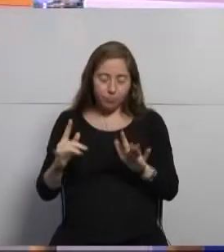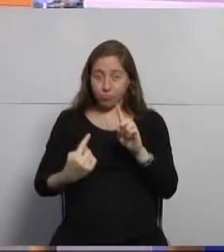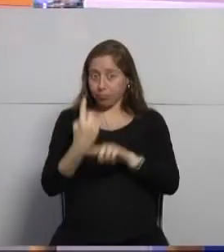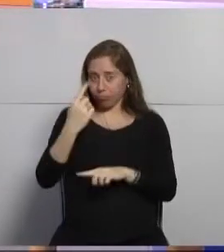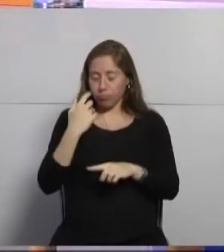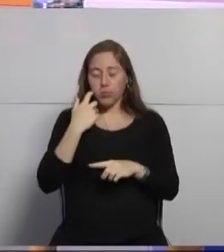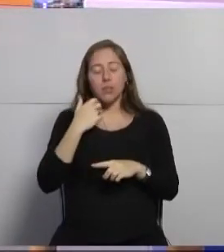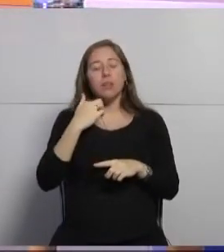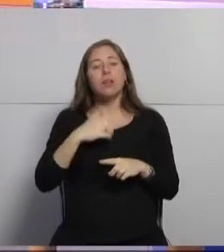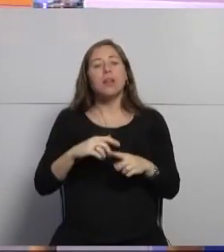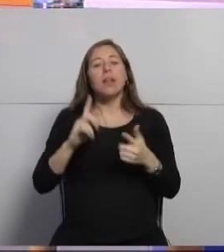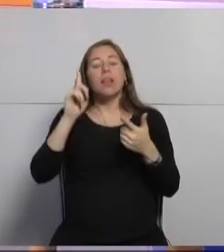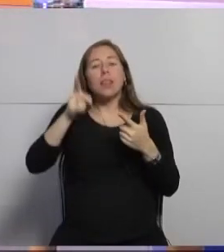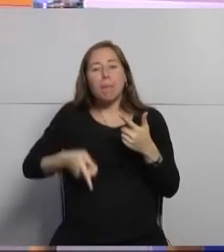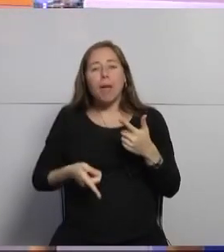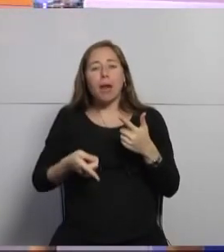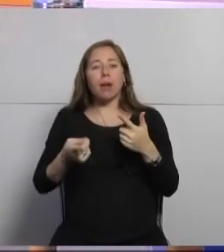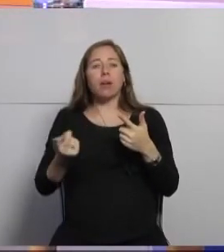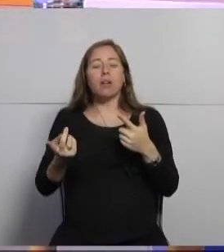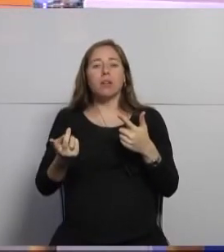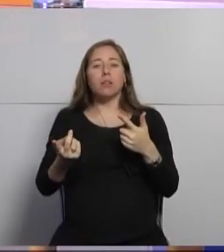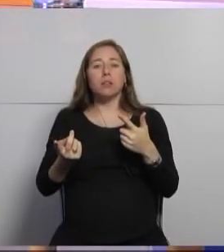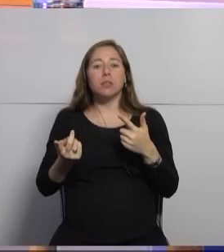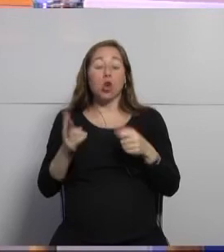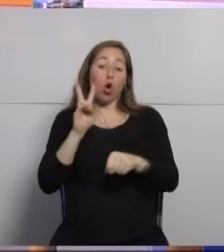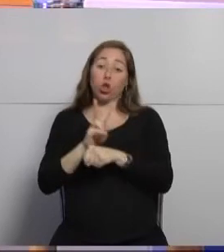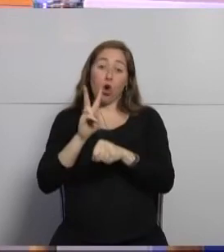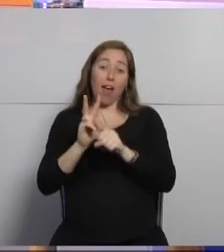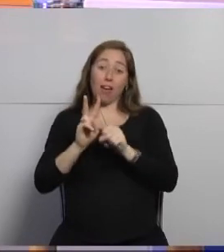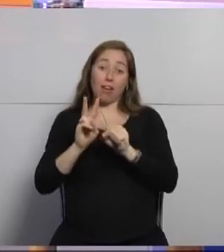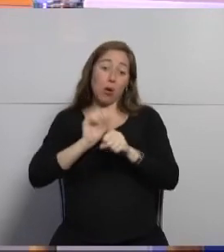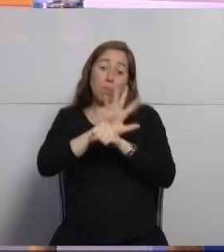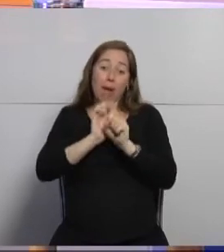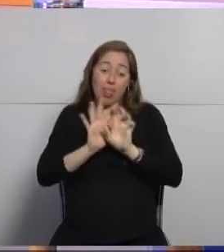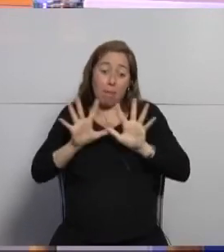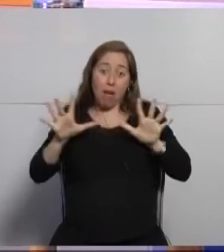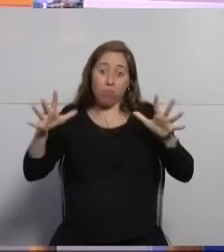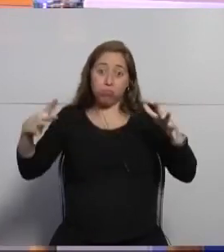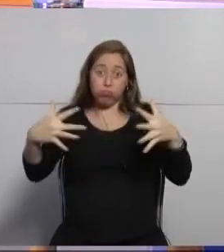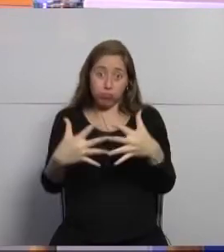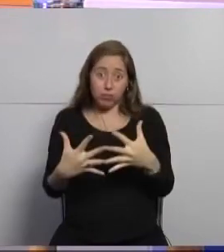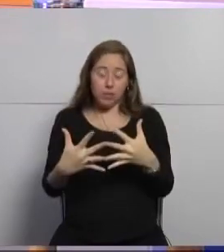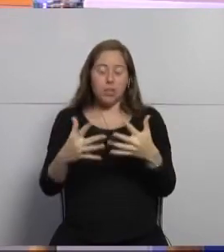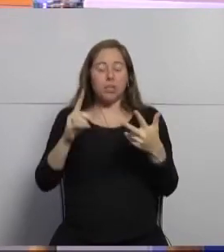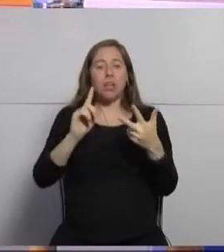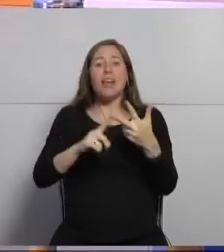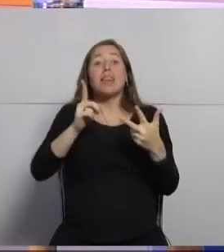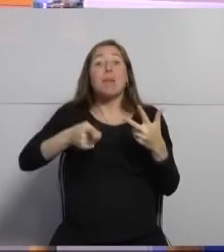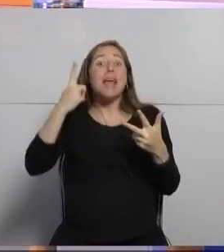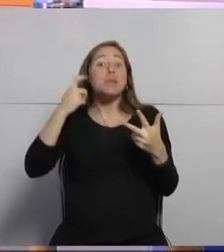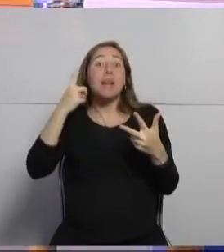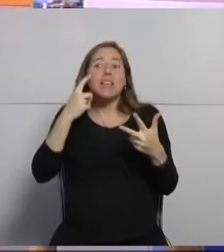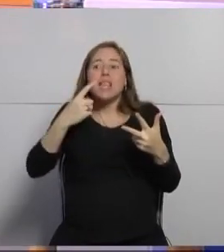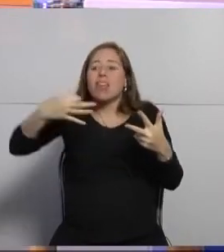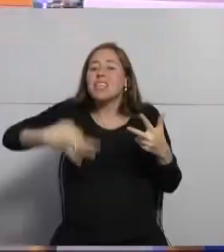lograr el control de la pandemia tener una experiencia segura para los